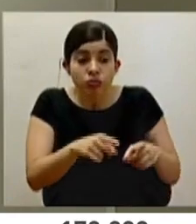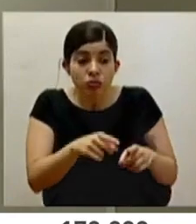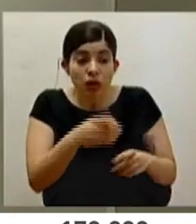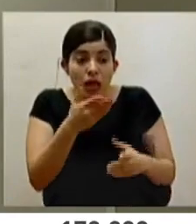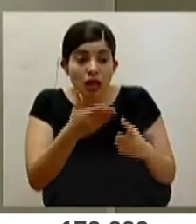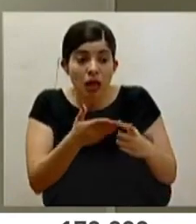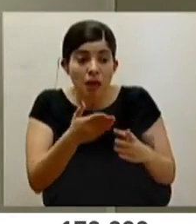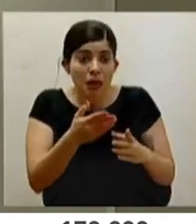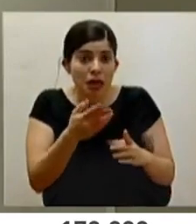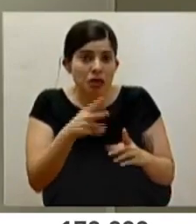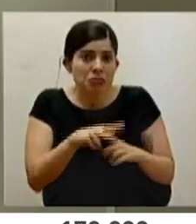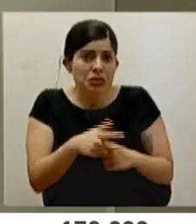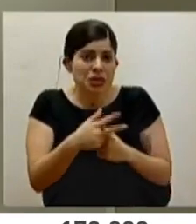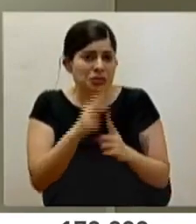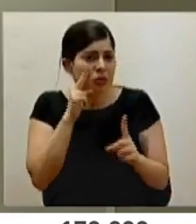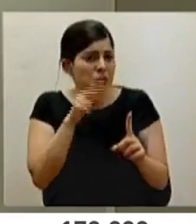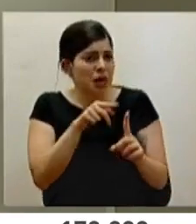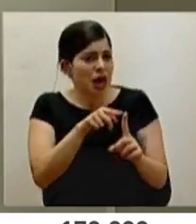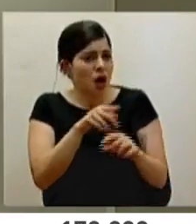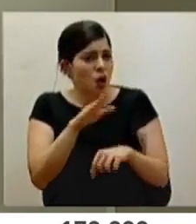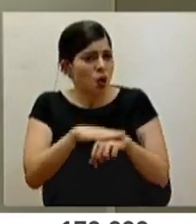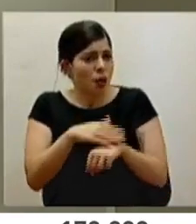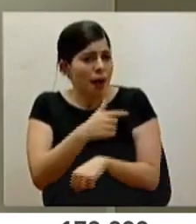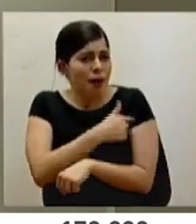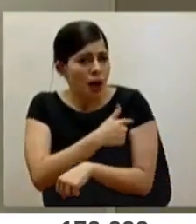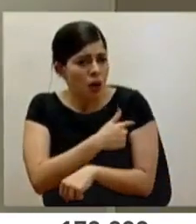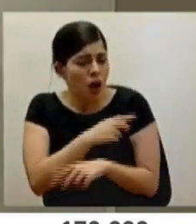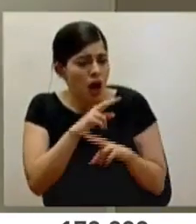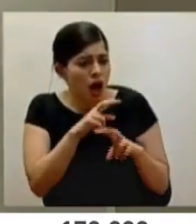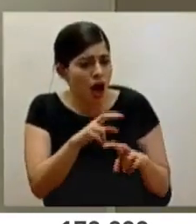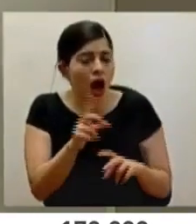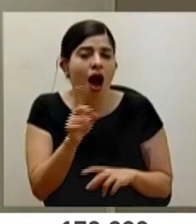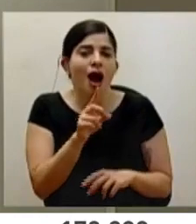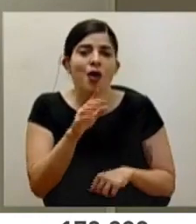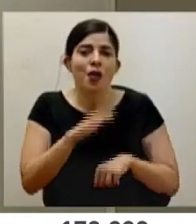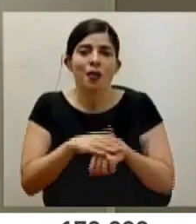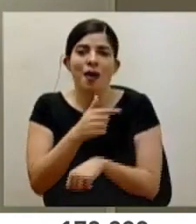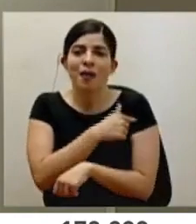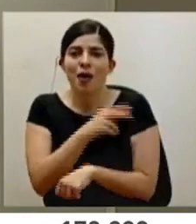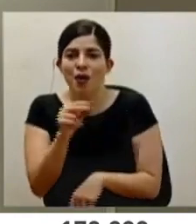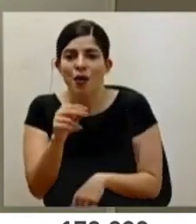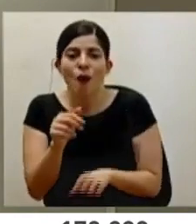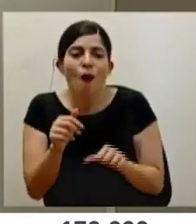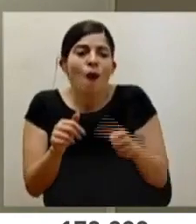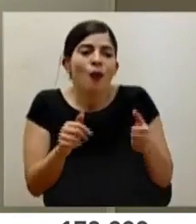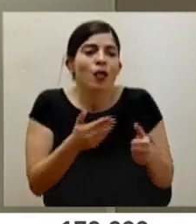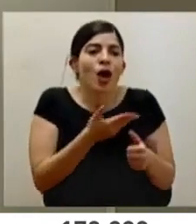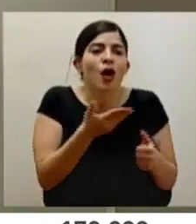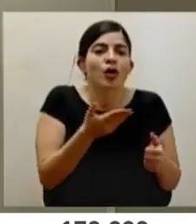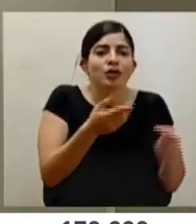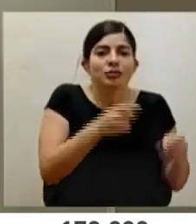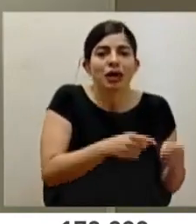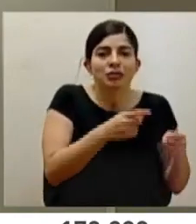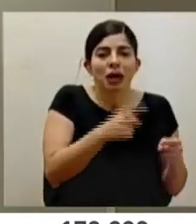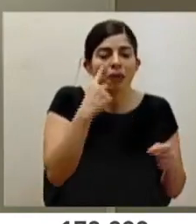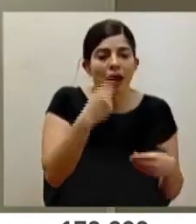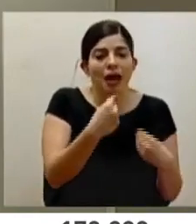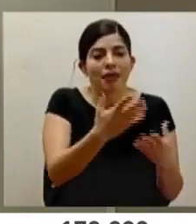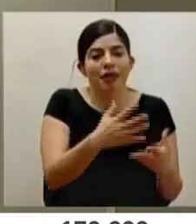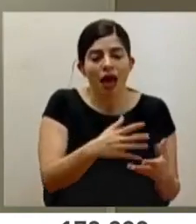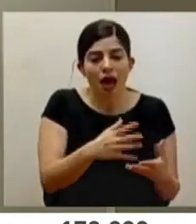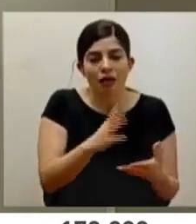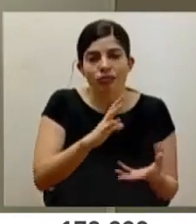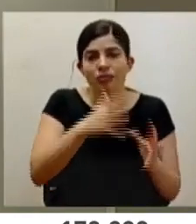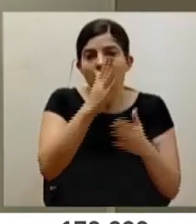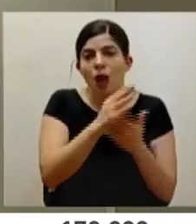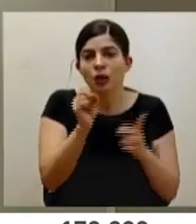ser considerado inicialmente como provocado por la vacuna, no fue provocado por la vacuna. Hay muchas también cosas que pueden entrar en juego para producir un evento adverso